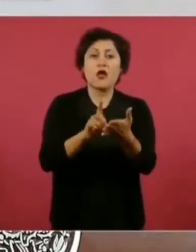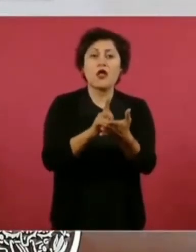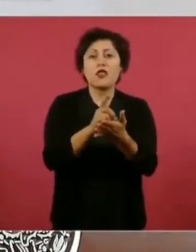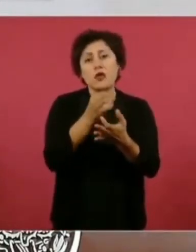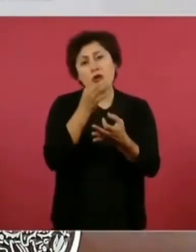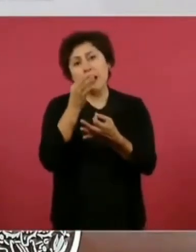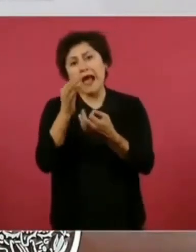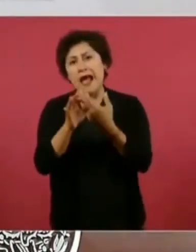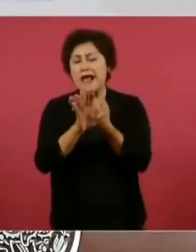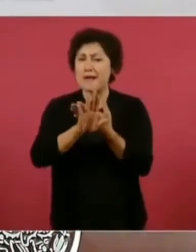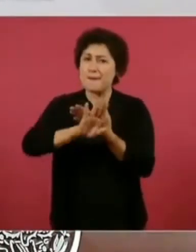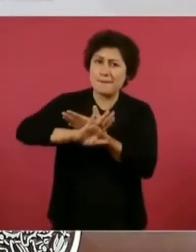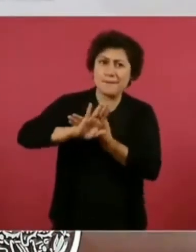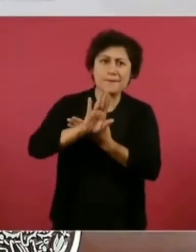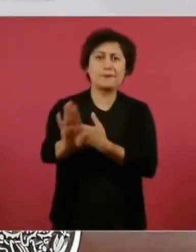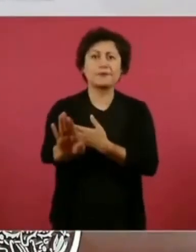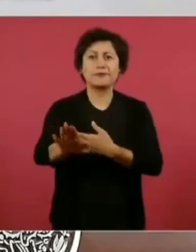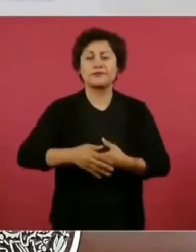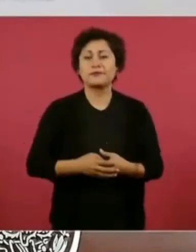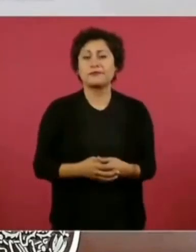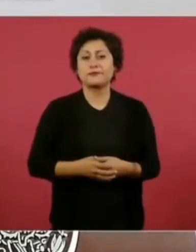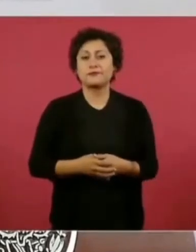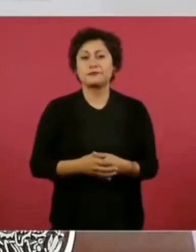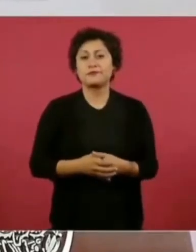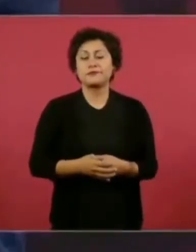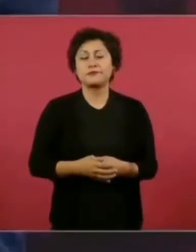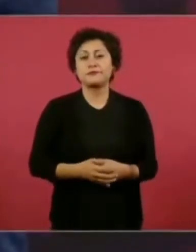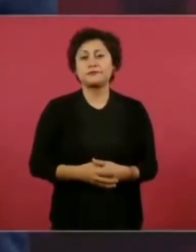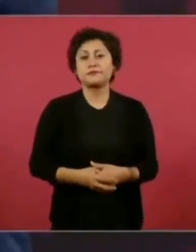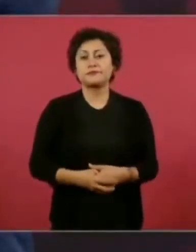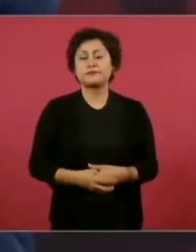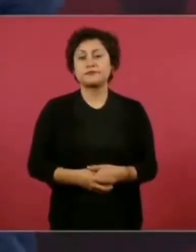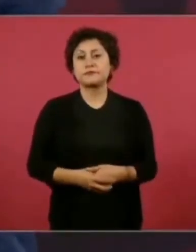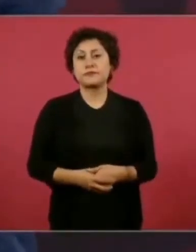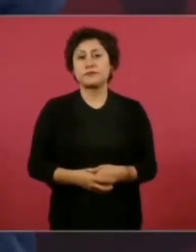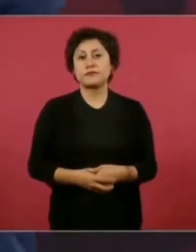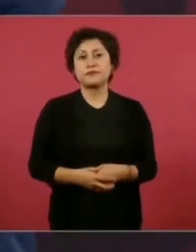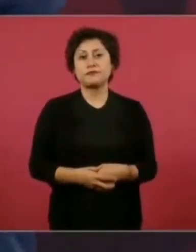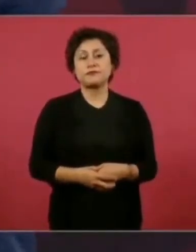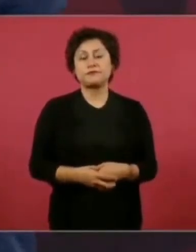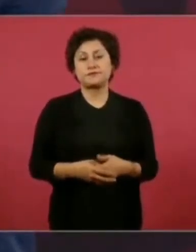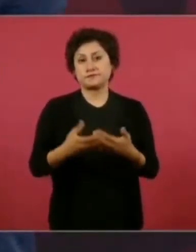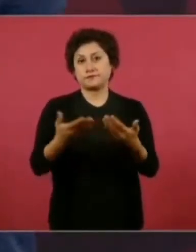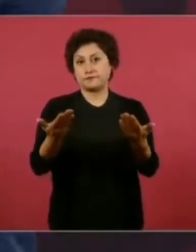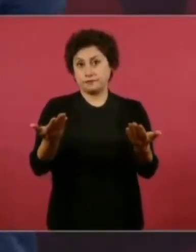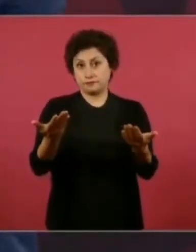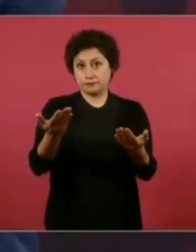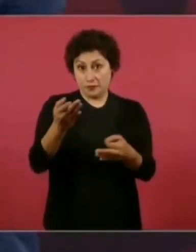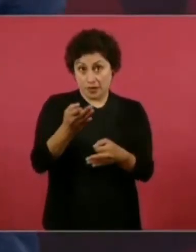Nosotros tenemos la ventaja